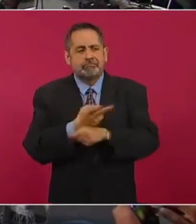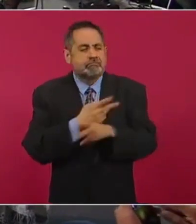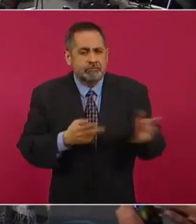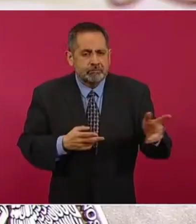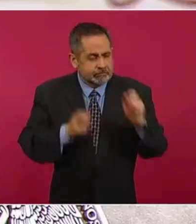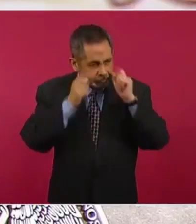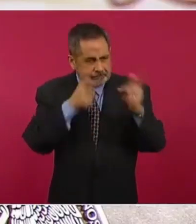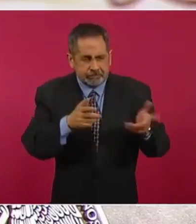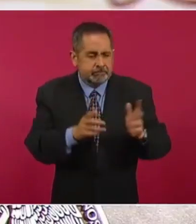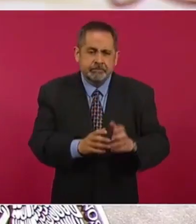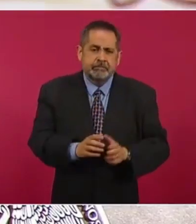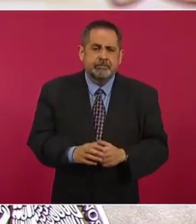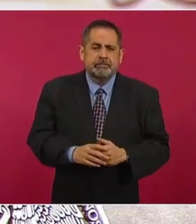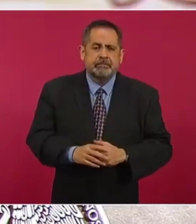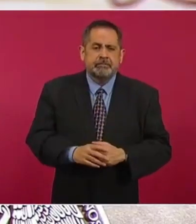ya me llama la atención.